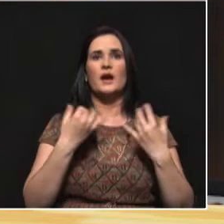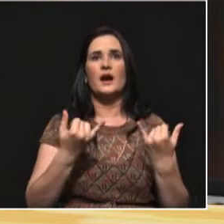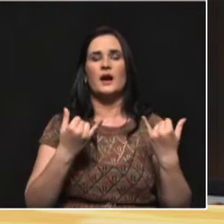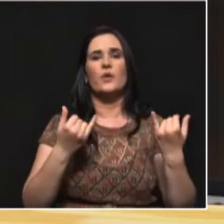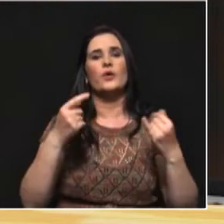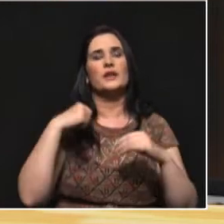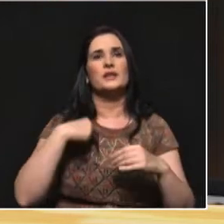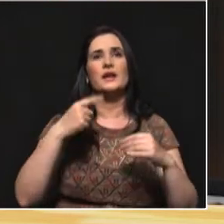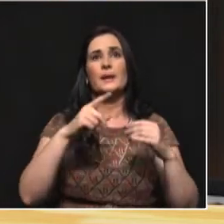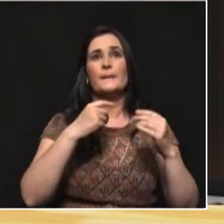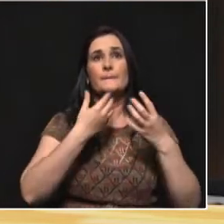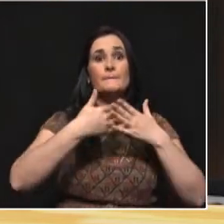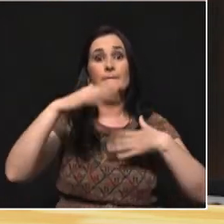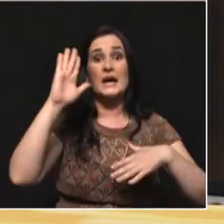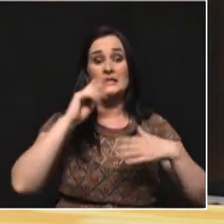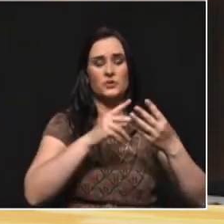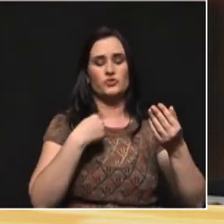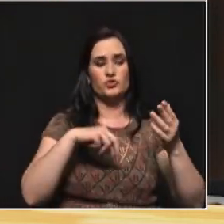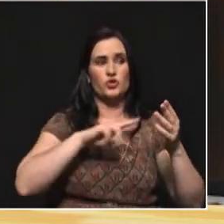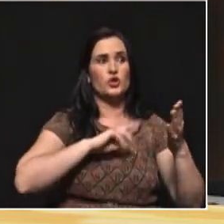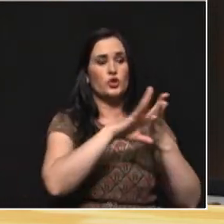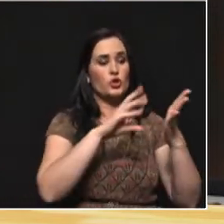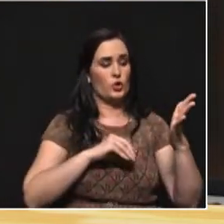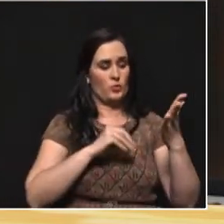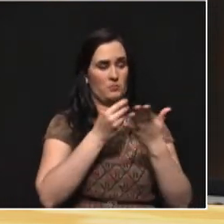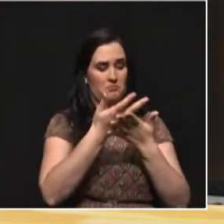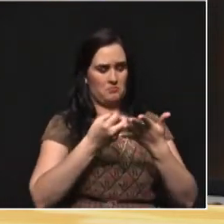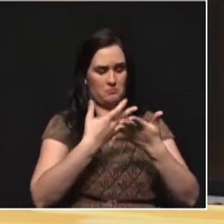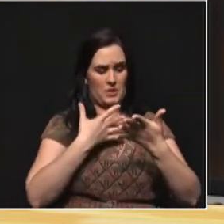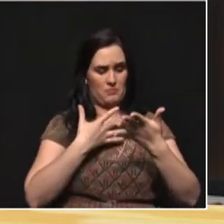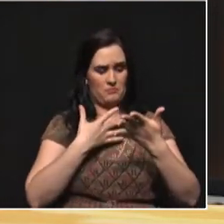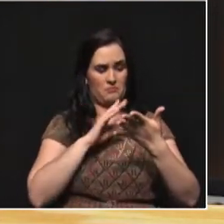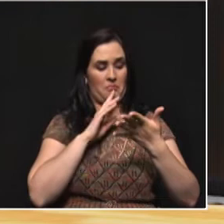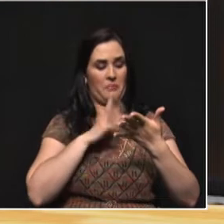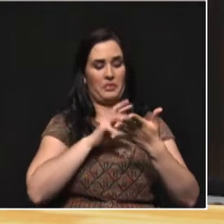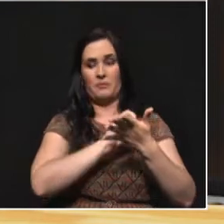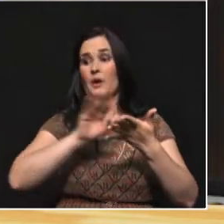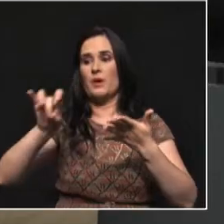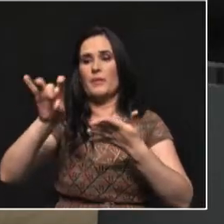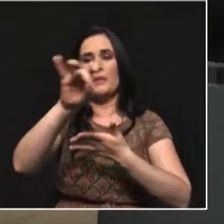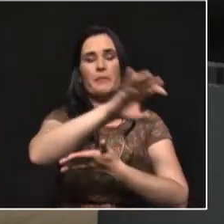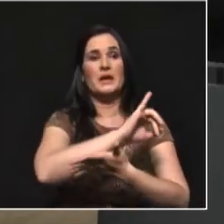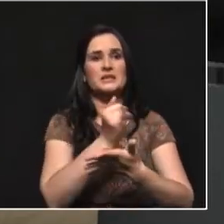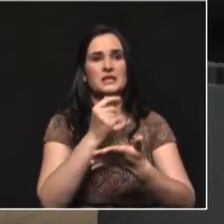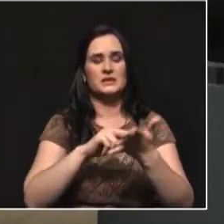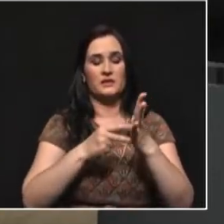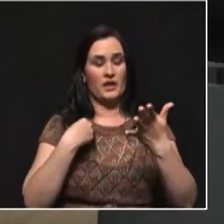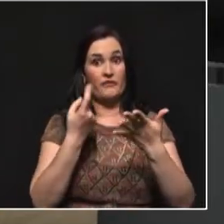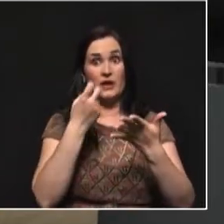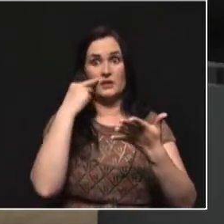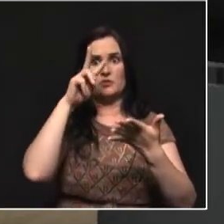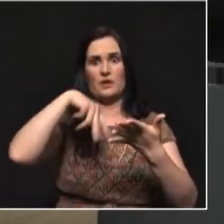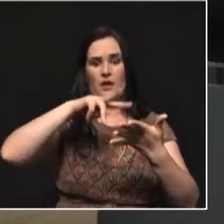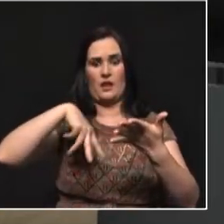no la hemos leído. Replicamos el 60% sin leerla. Sin mirarla siquiera. Entonces, claro, el efecto Trump,